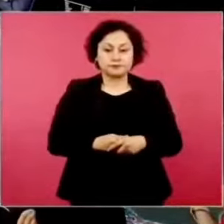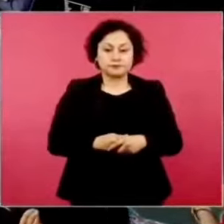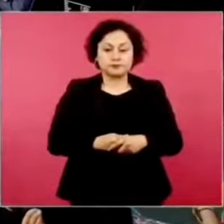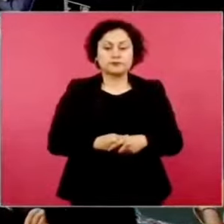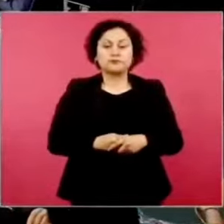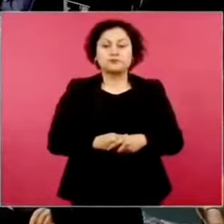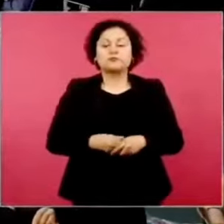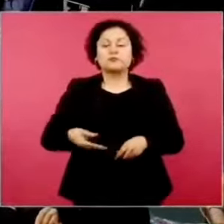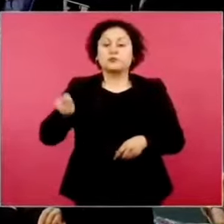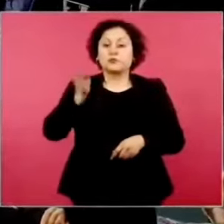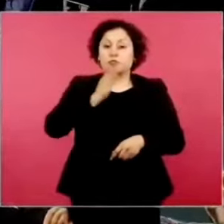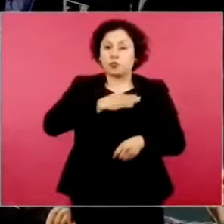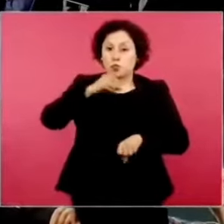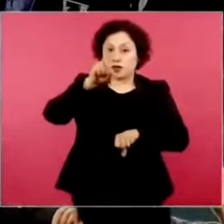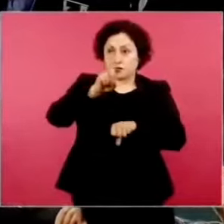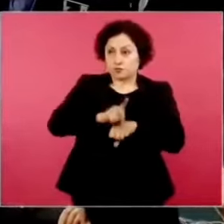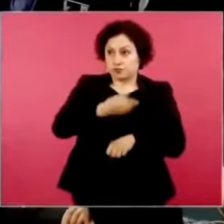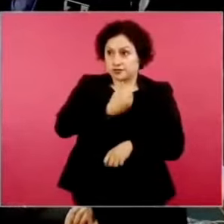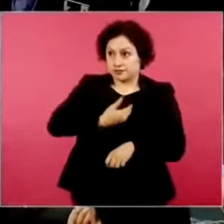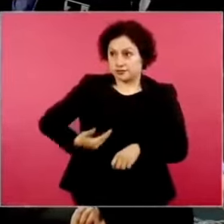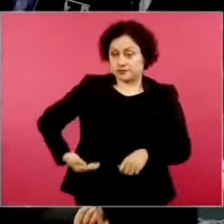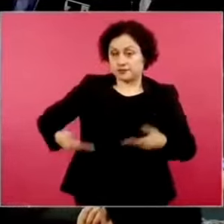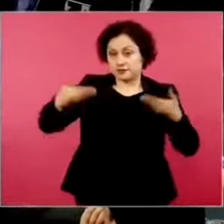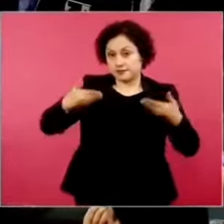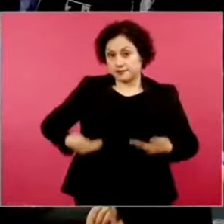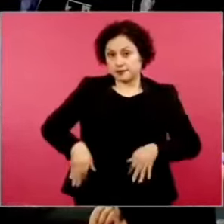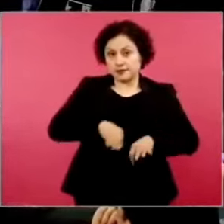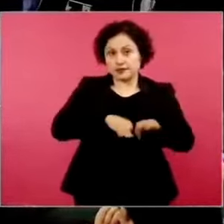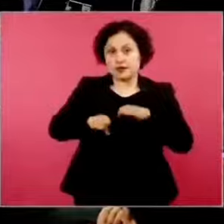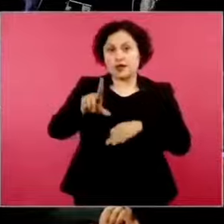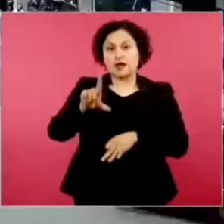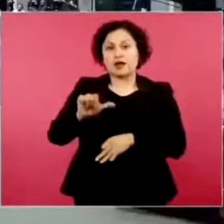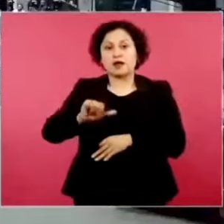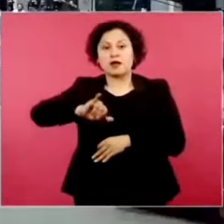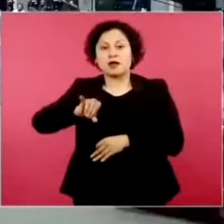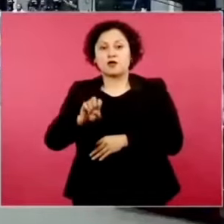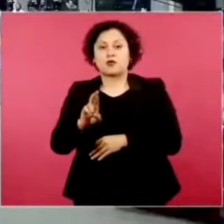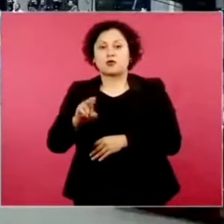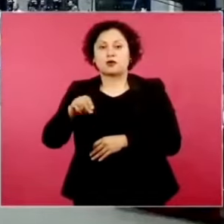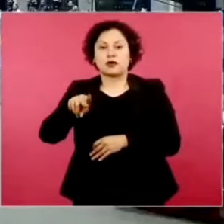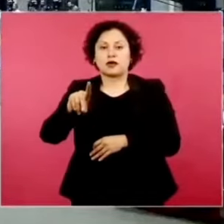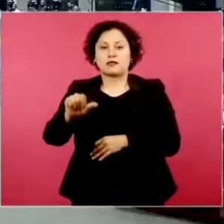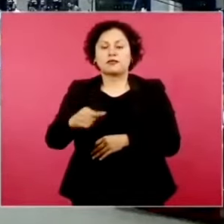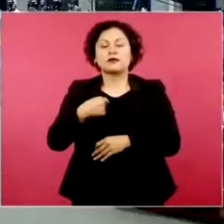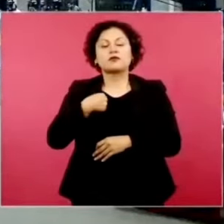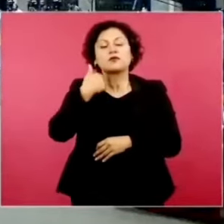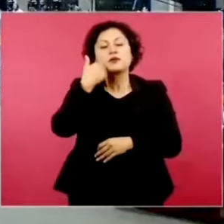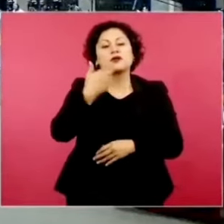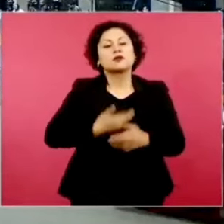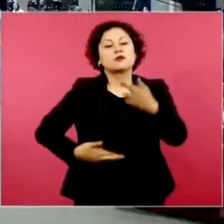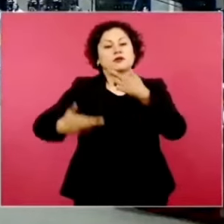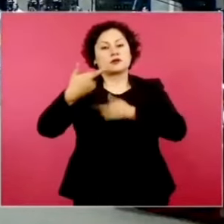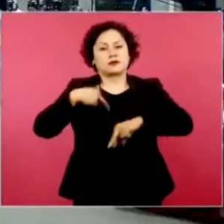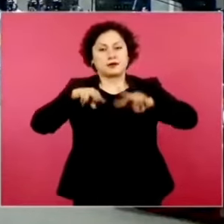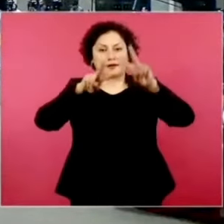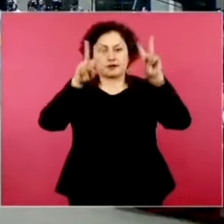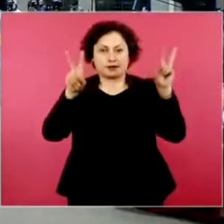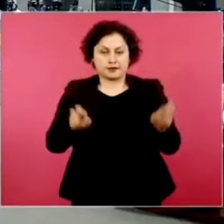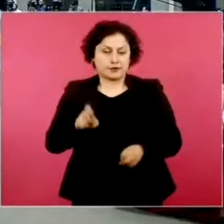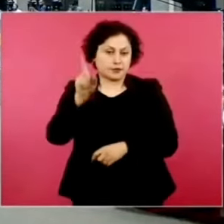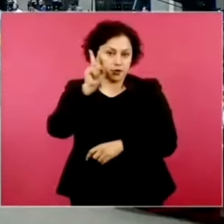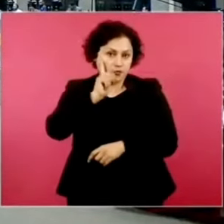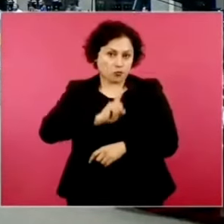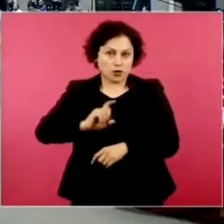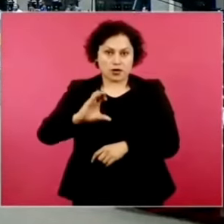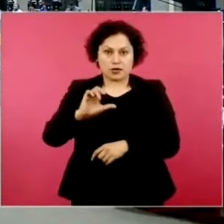Buenos días, presidente. Alonso Urrutia, el periódico de la jornada. Quiero regresar rápidamente al asunto de Claudia Sheinbaum. Ya usted ha dejado claro que para